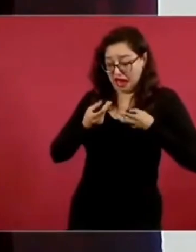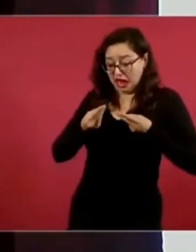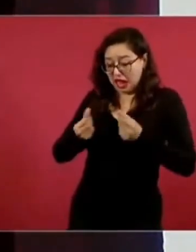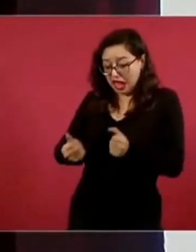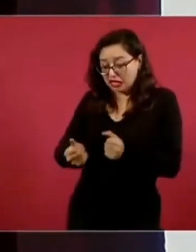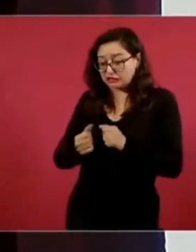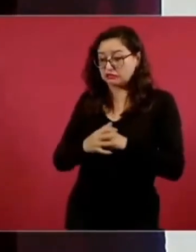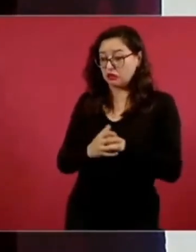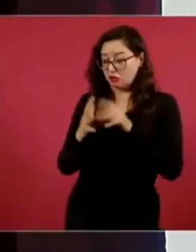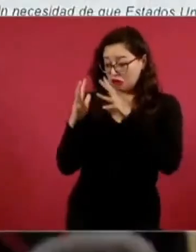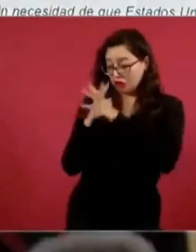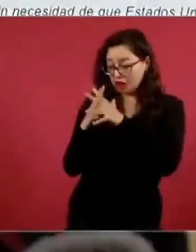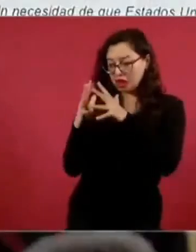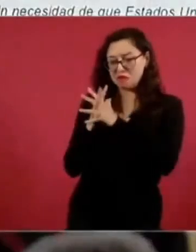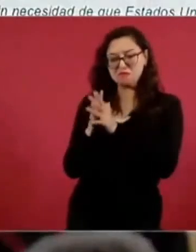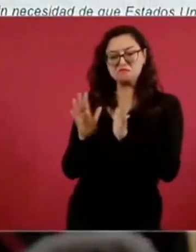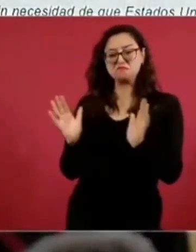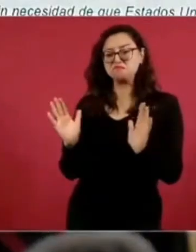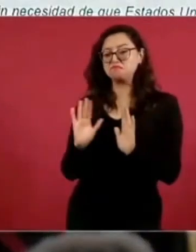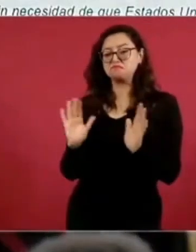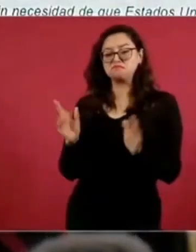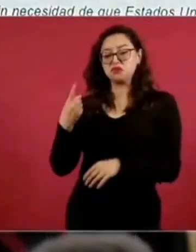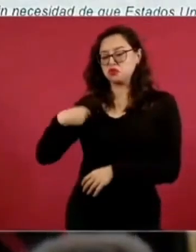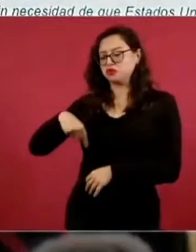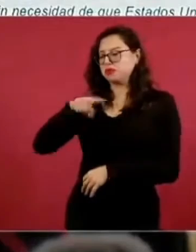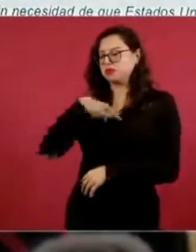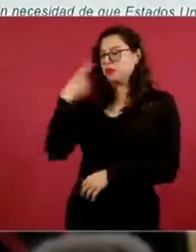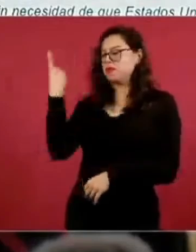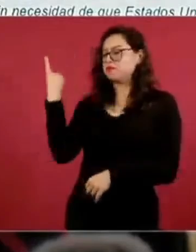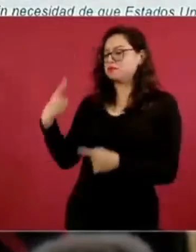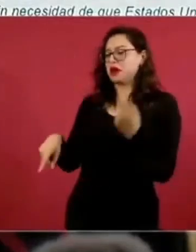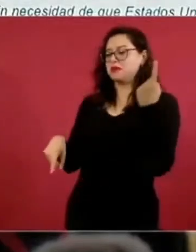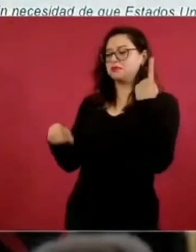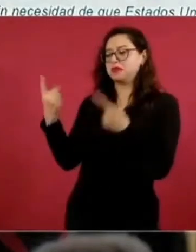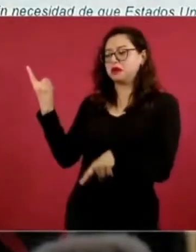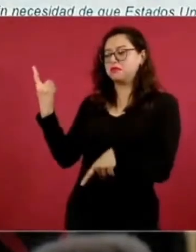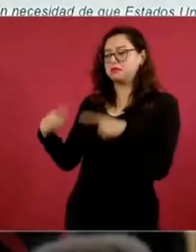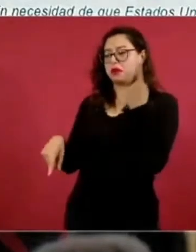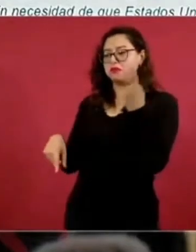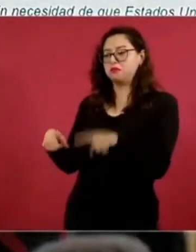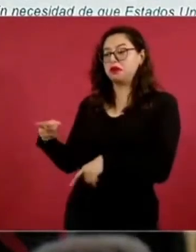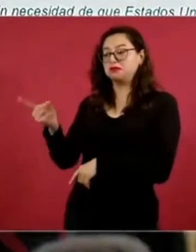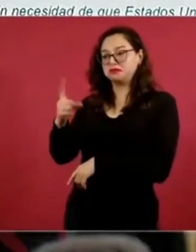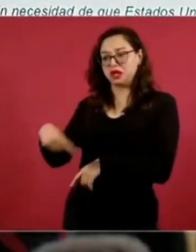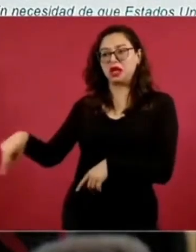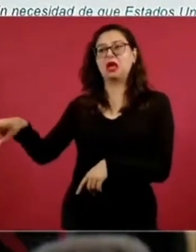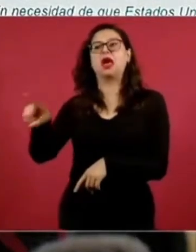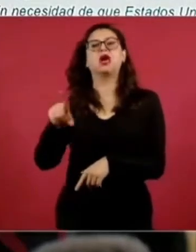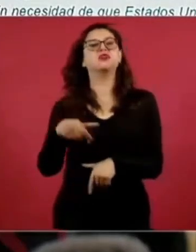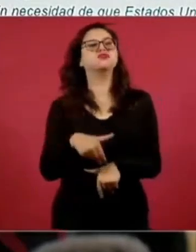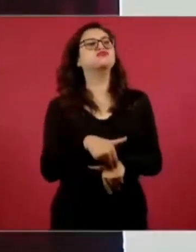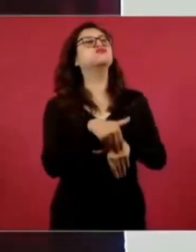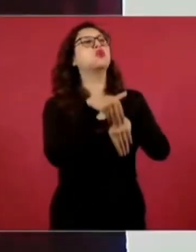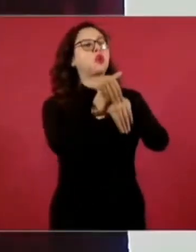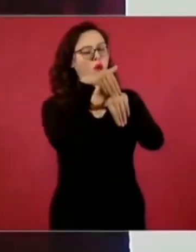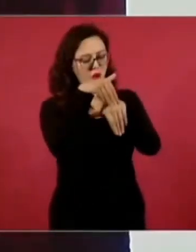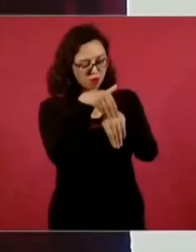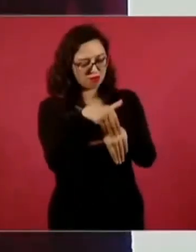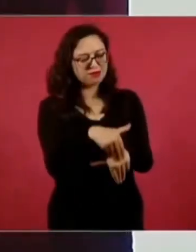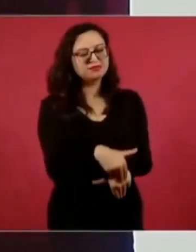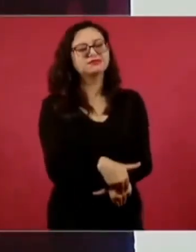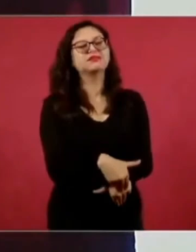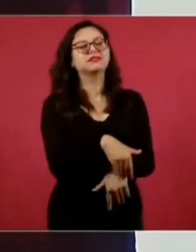harán lo que queramos y lo harán mejor y más radicalmente